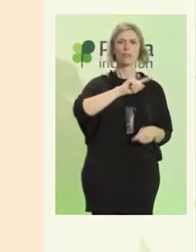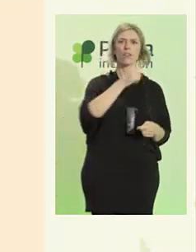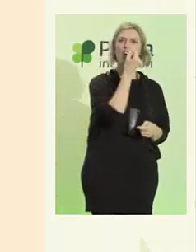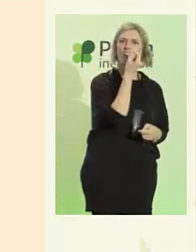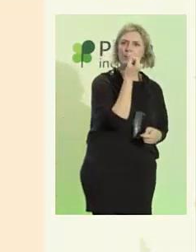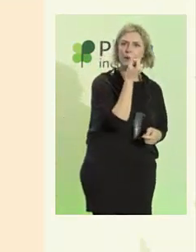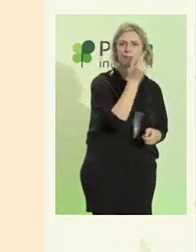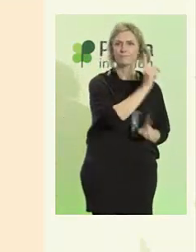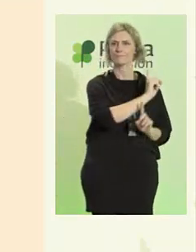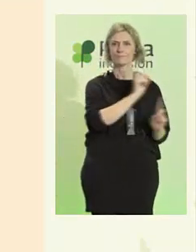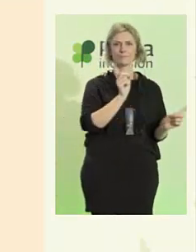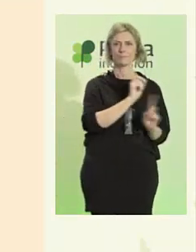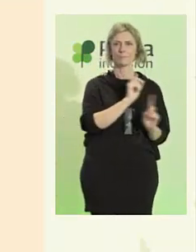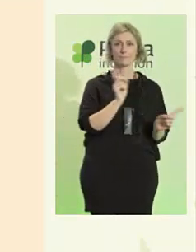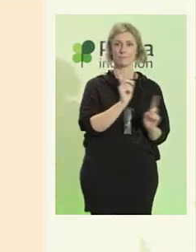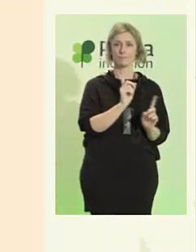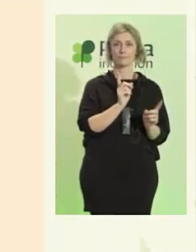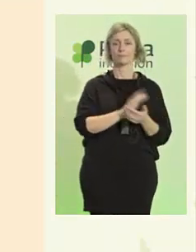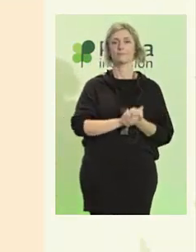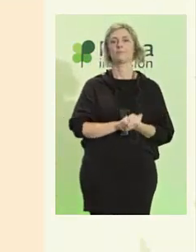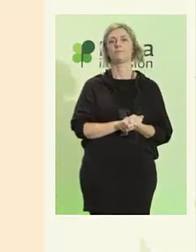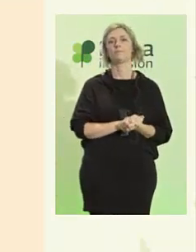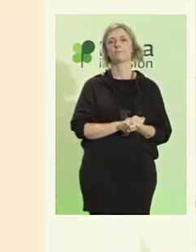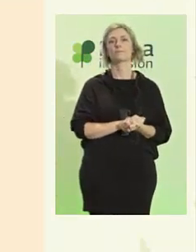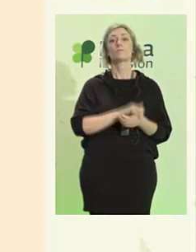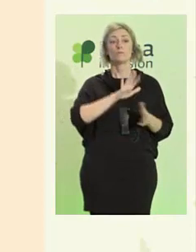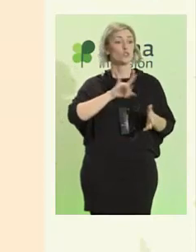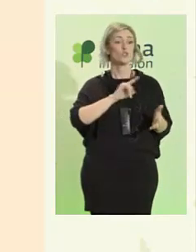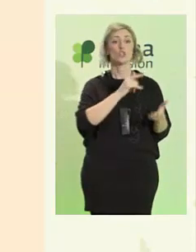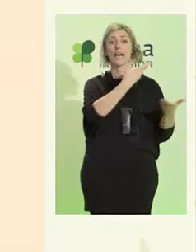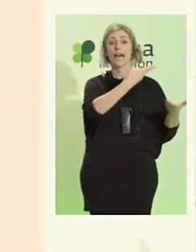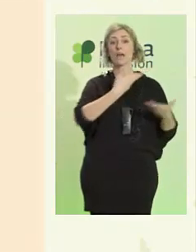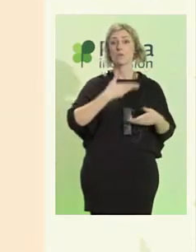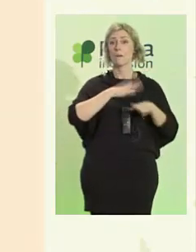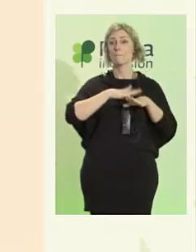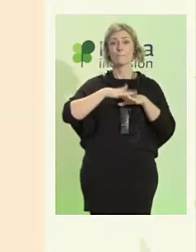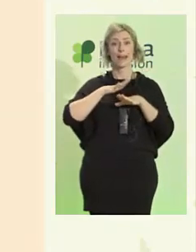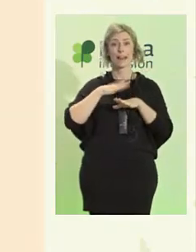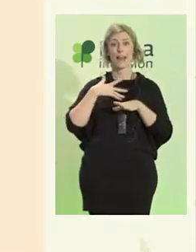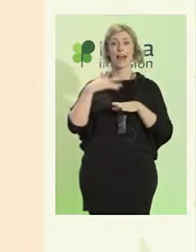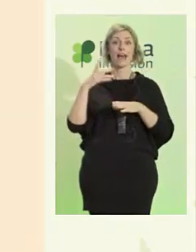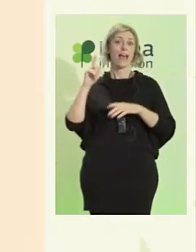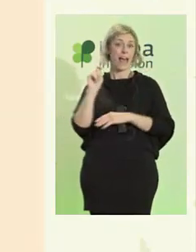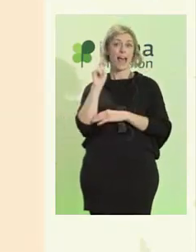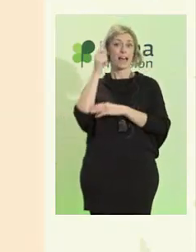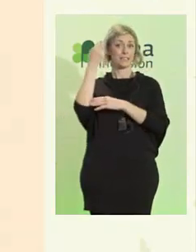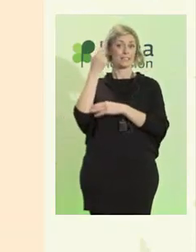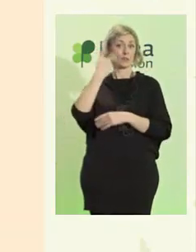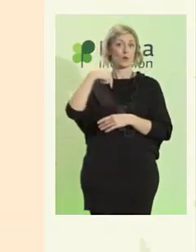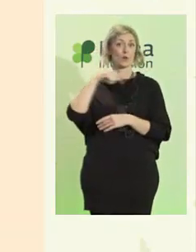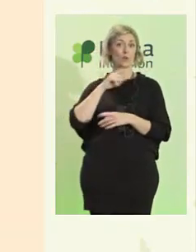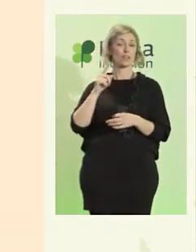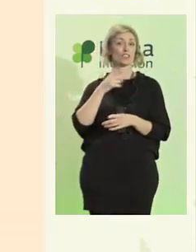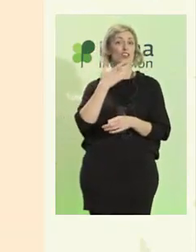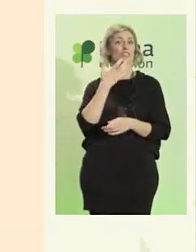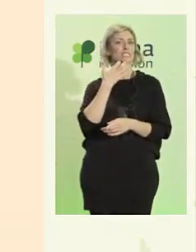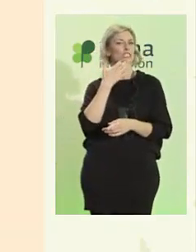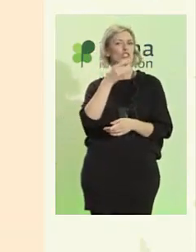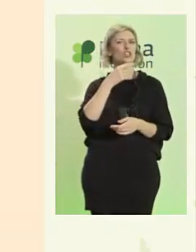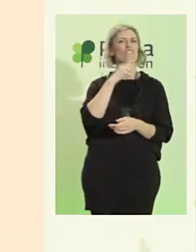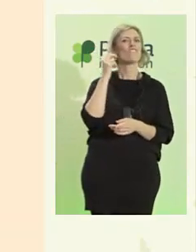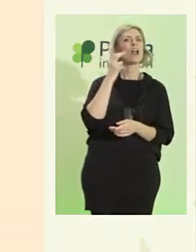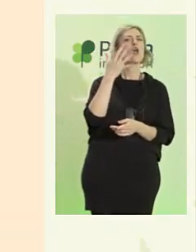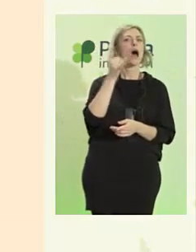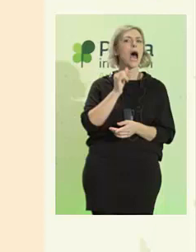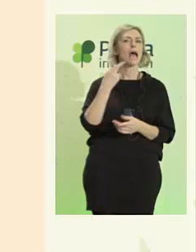esta es la otra pata, ¿no?, de esta mesa que estamos describiendo. Si tenemos por un lado ese valor con las conexiones,